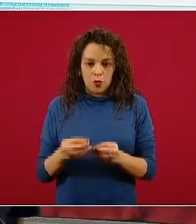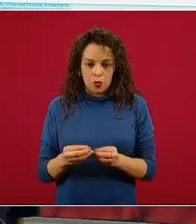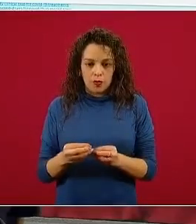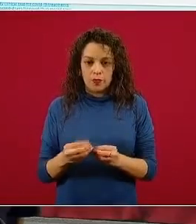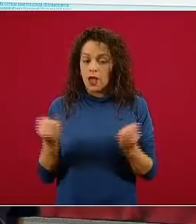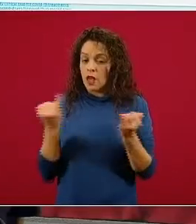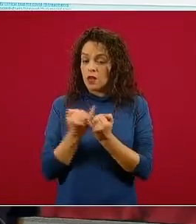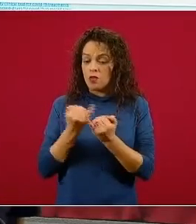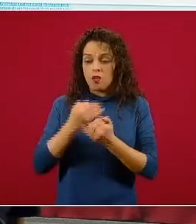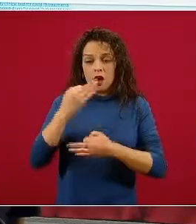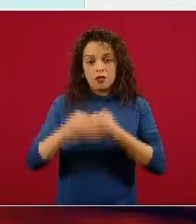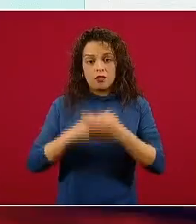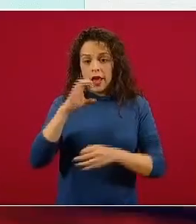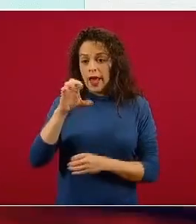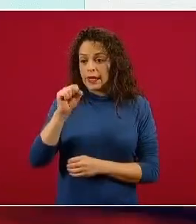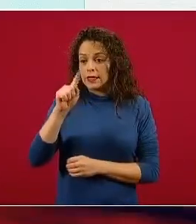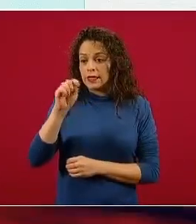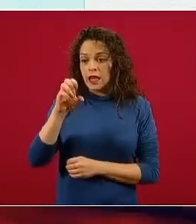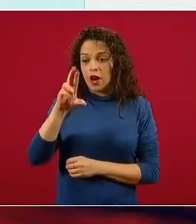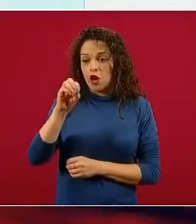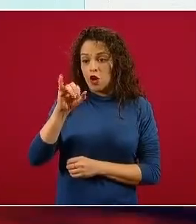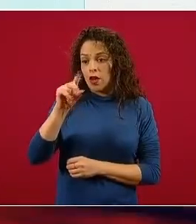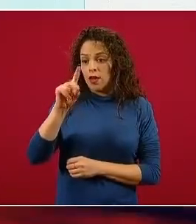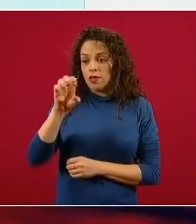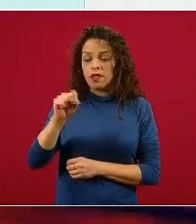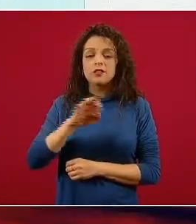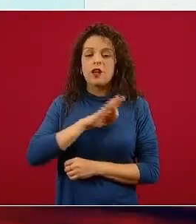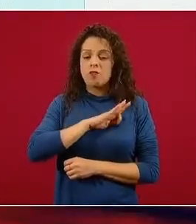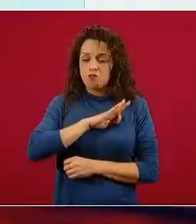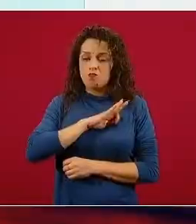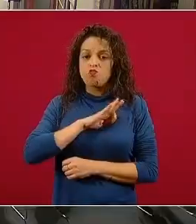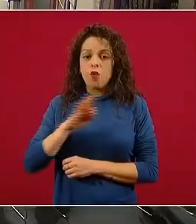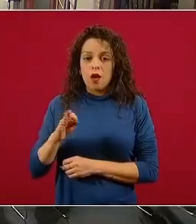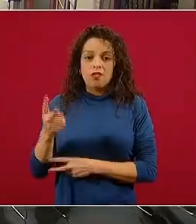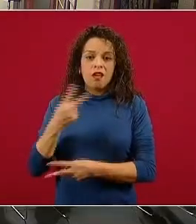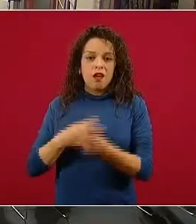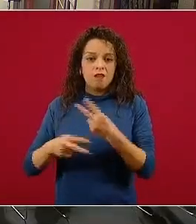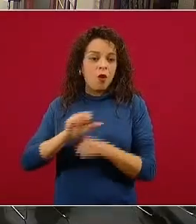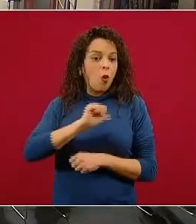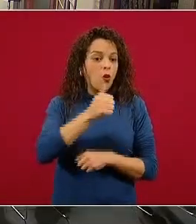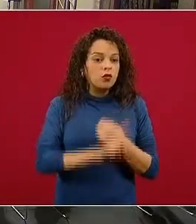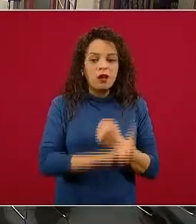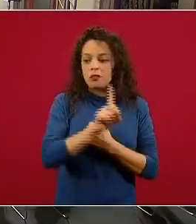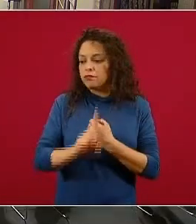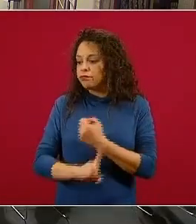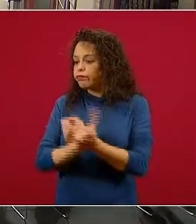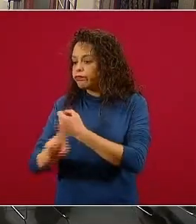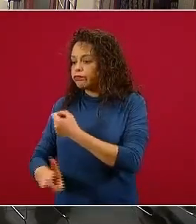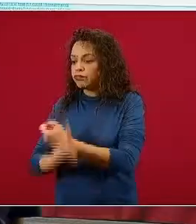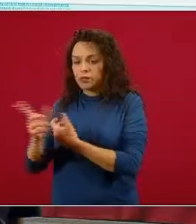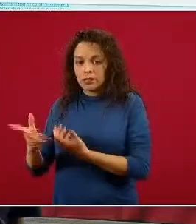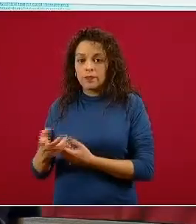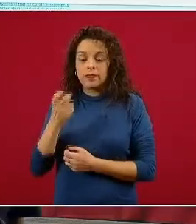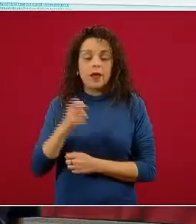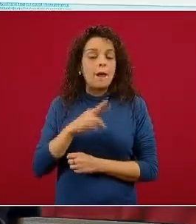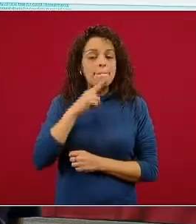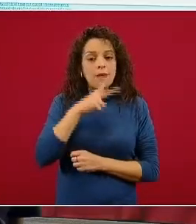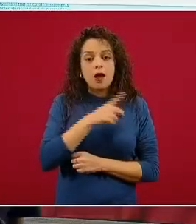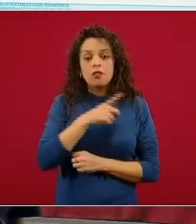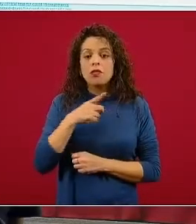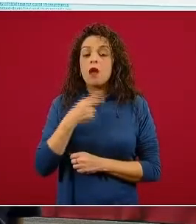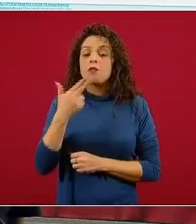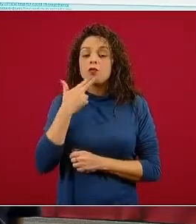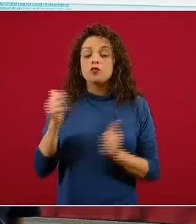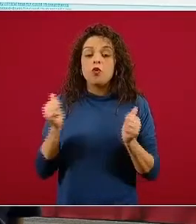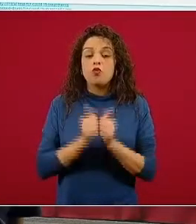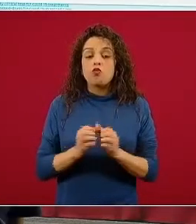importantes efectos secundarios y debe usarse con mucha cautela. Y en particular, y esto está detallado en la